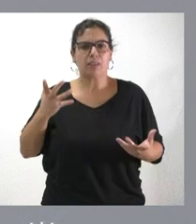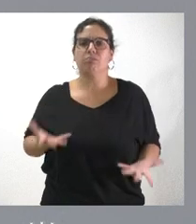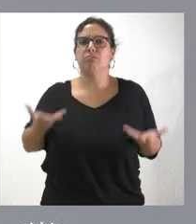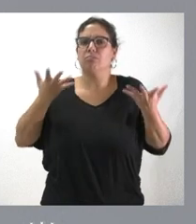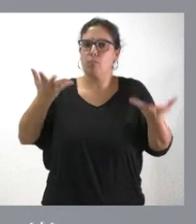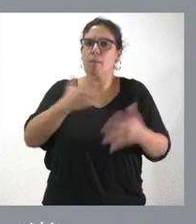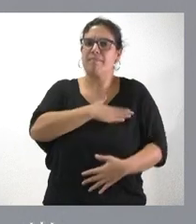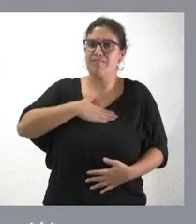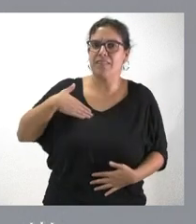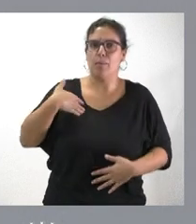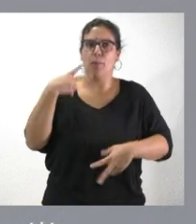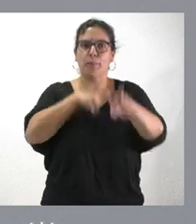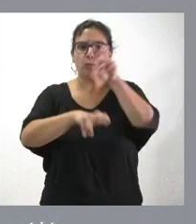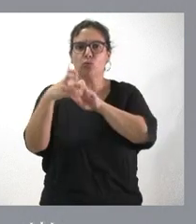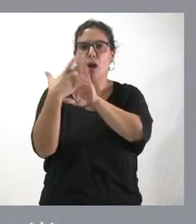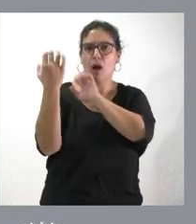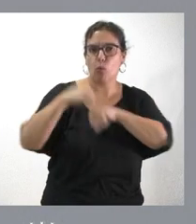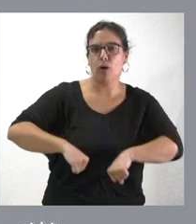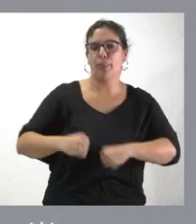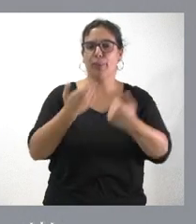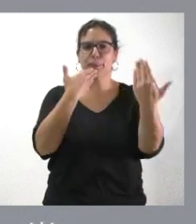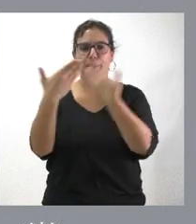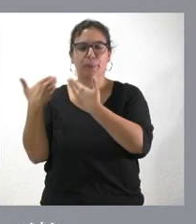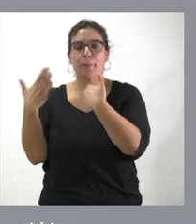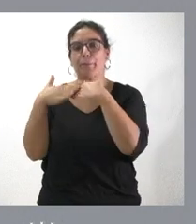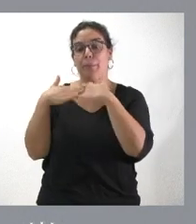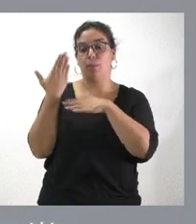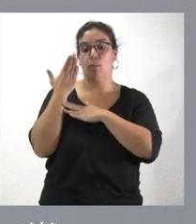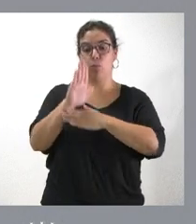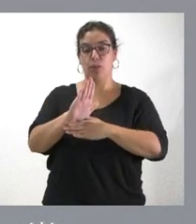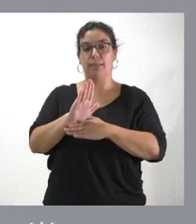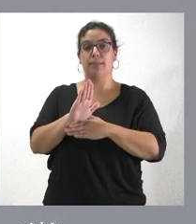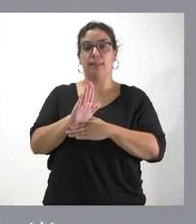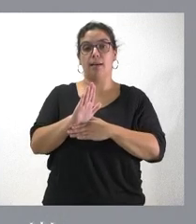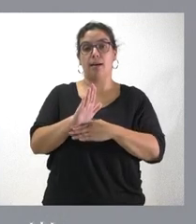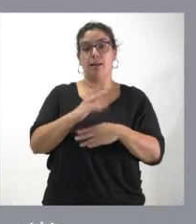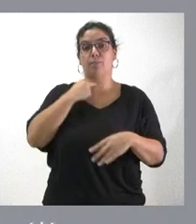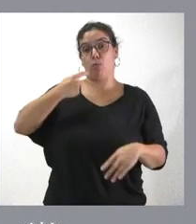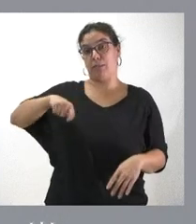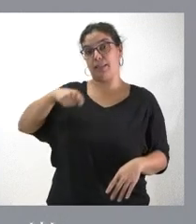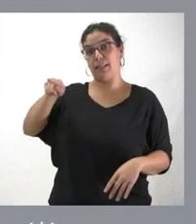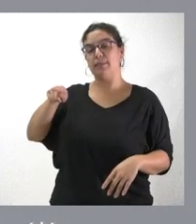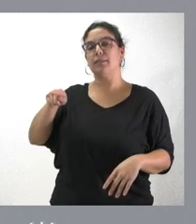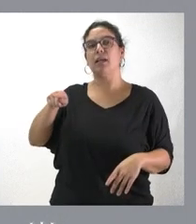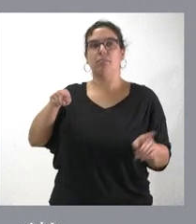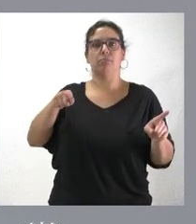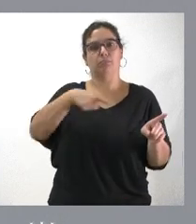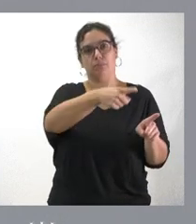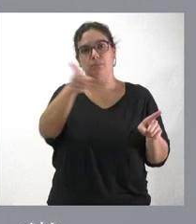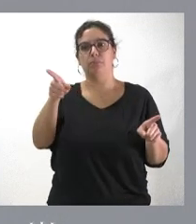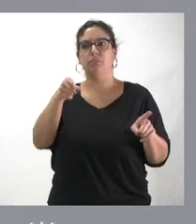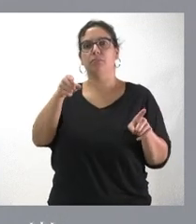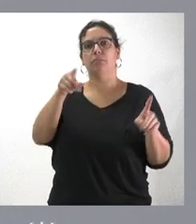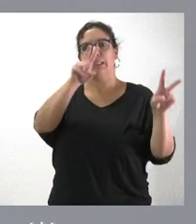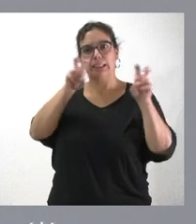de intentar acordar, de buscar acuerdos y que al menos las propuestas del presidente sean parte central